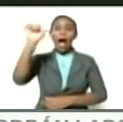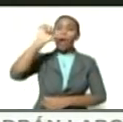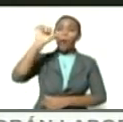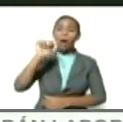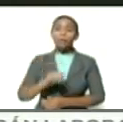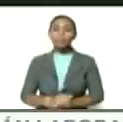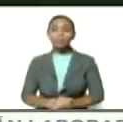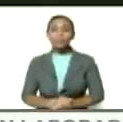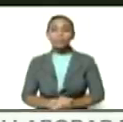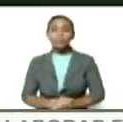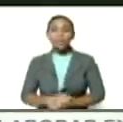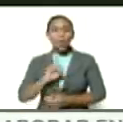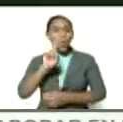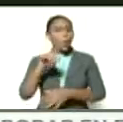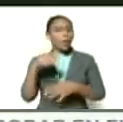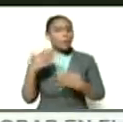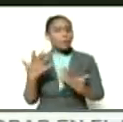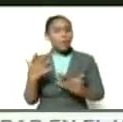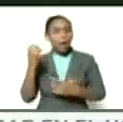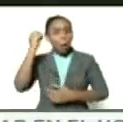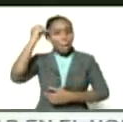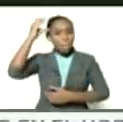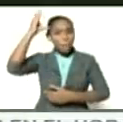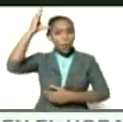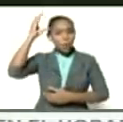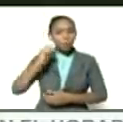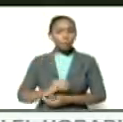en una capacidad